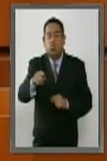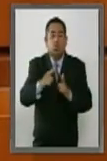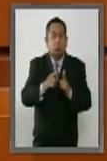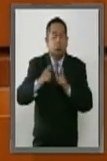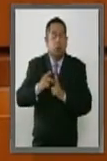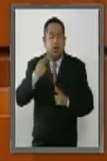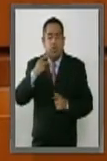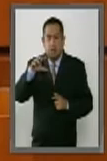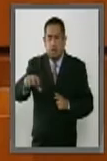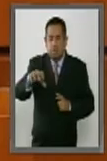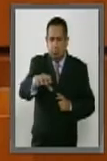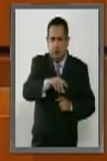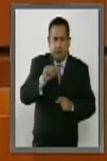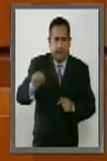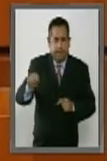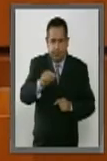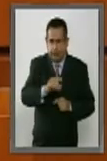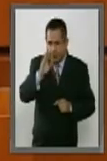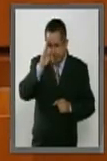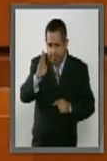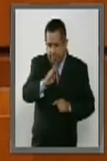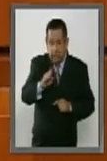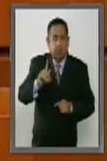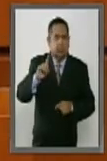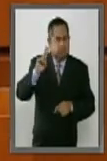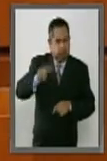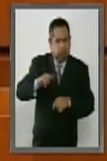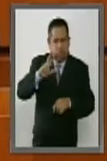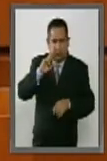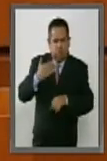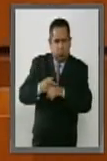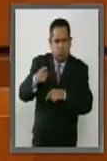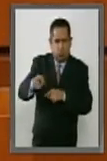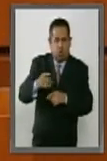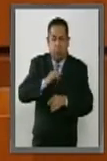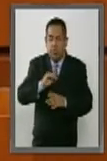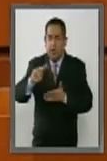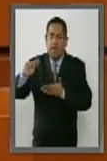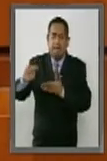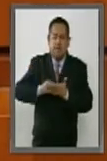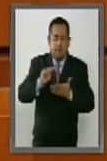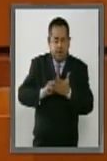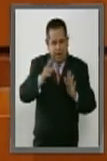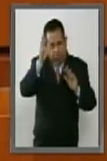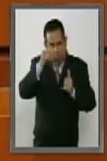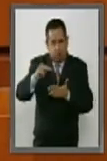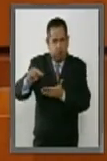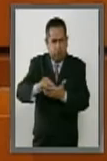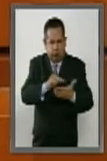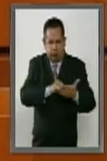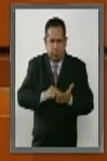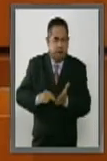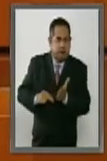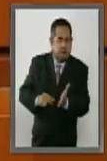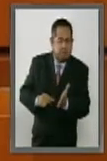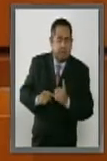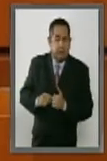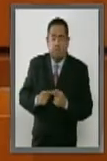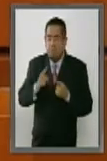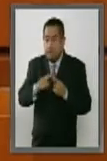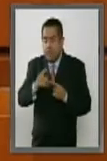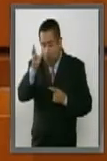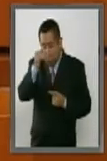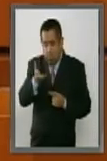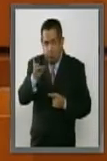parlamentarios a quienes les correspondería poder firmar un acuerdo de esta naturaleza. El primero